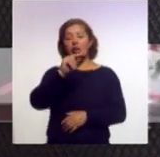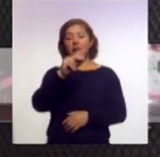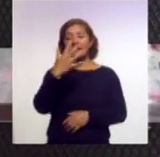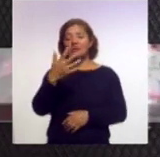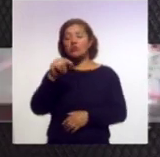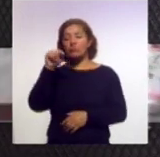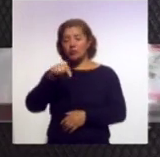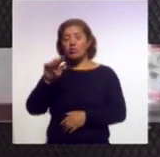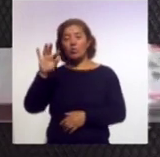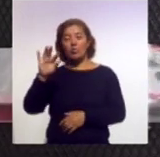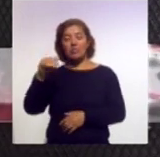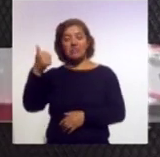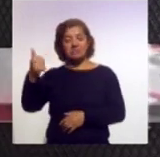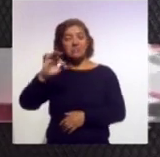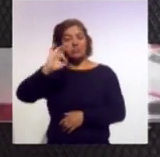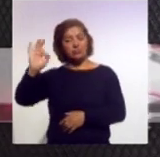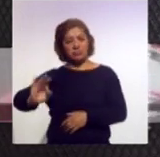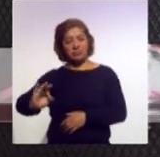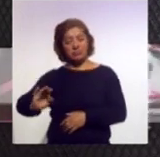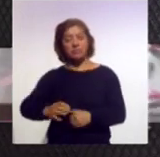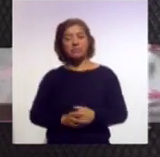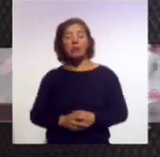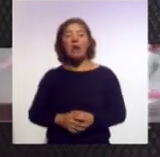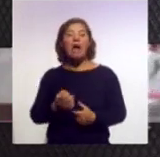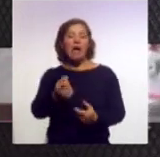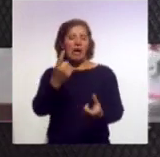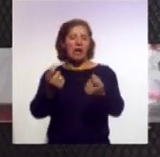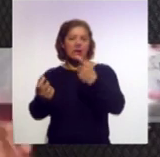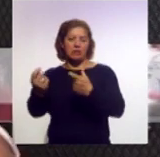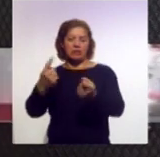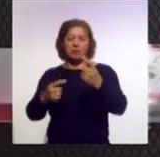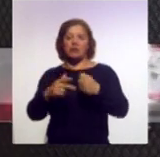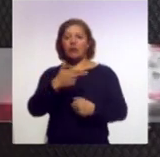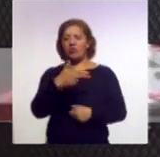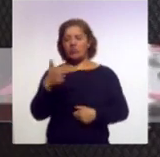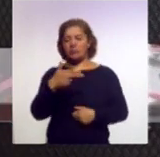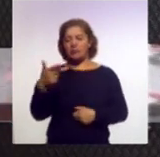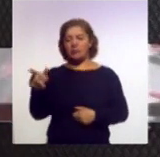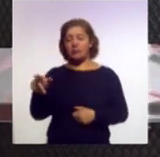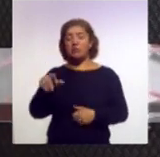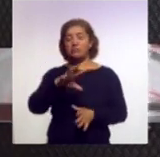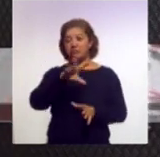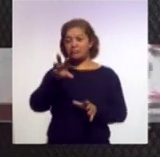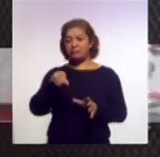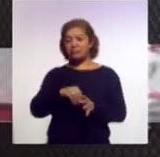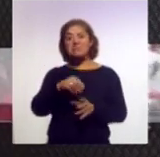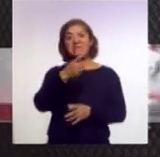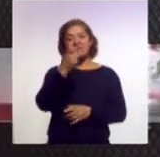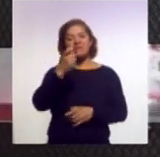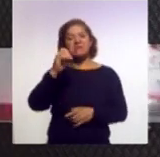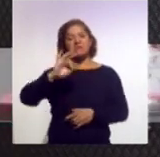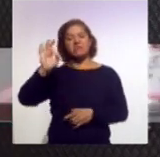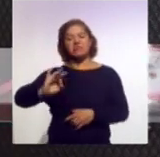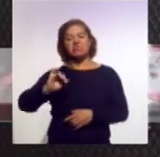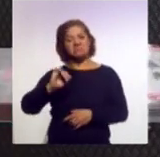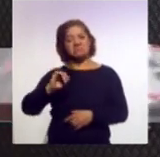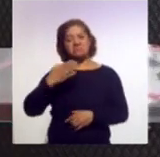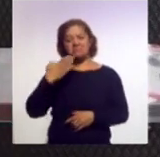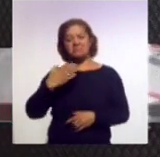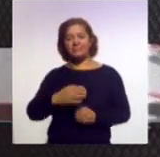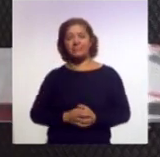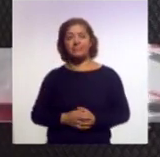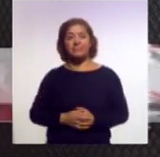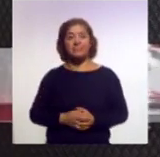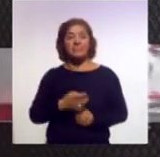.46%. En algunos hoteles la ocupación estaba al 100%. Creo que son datos